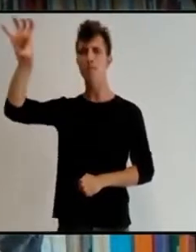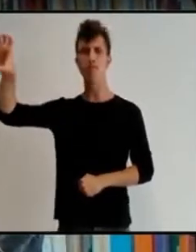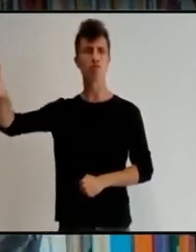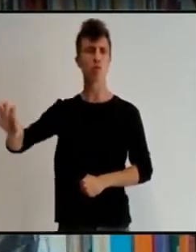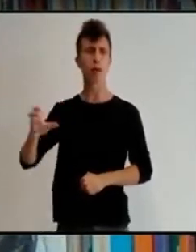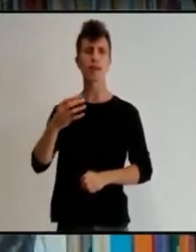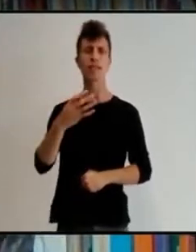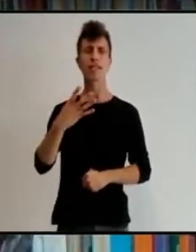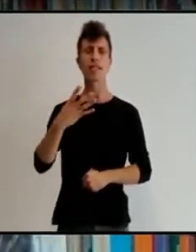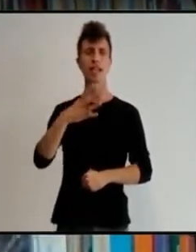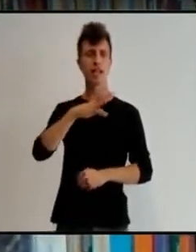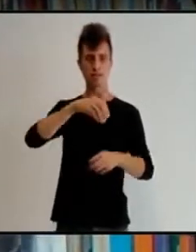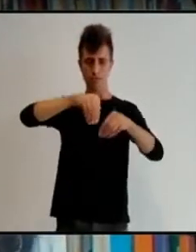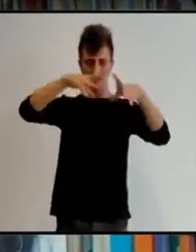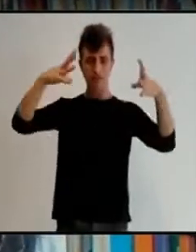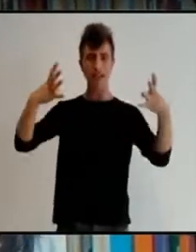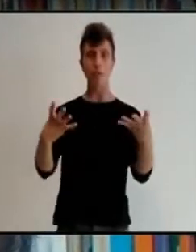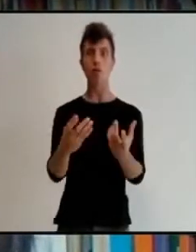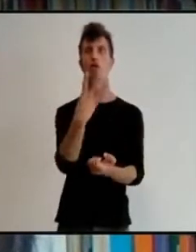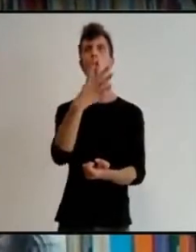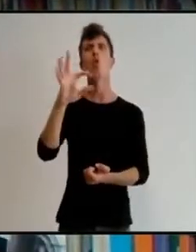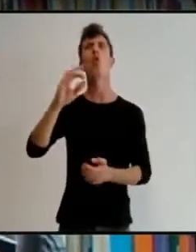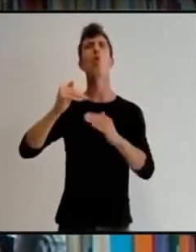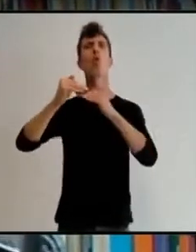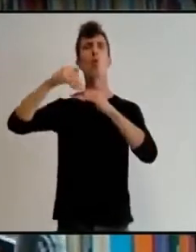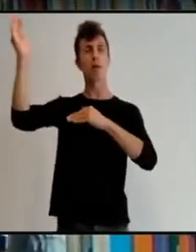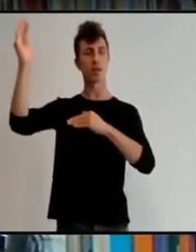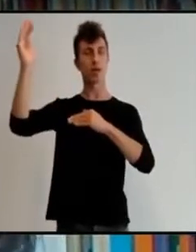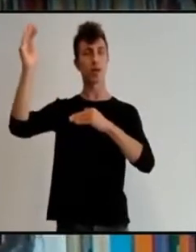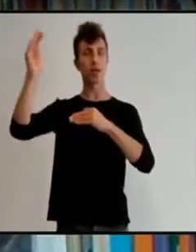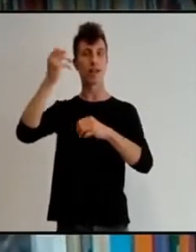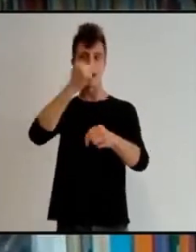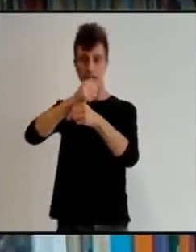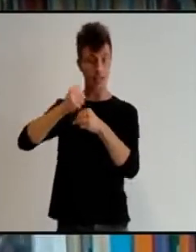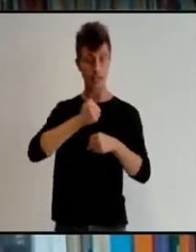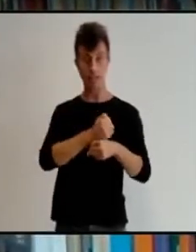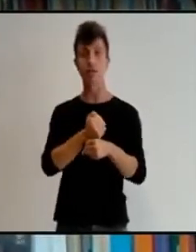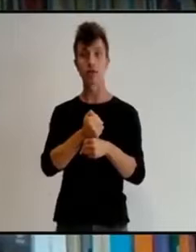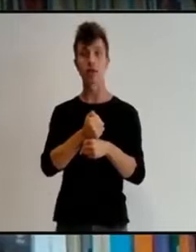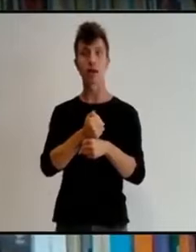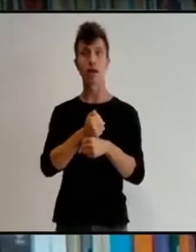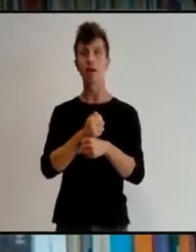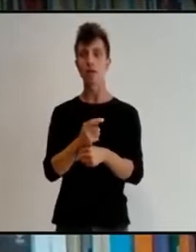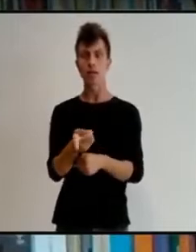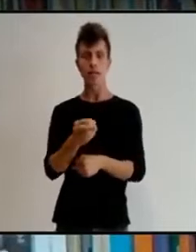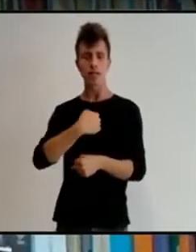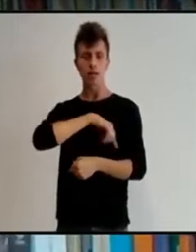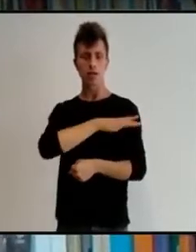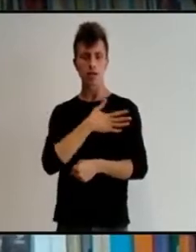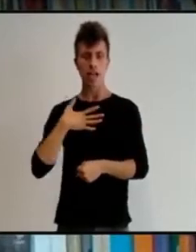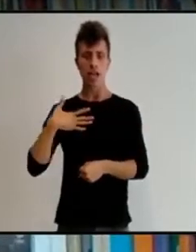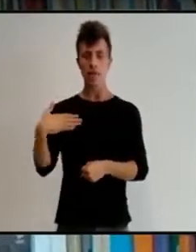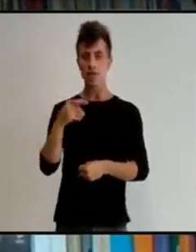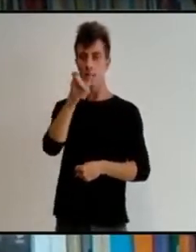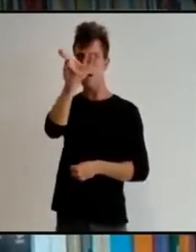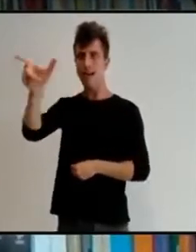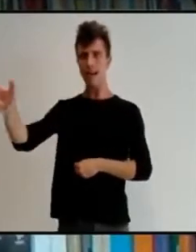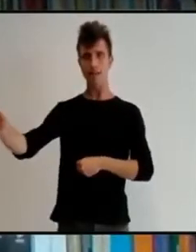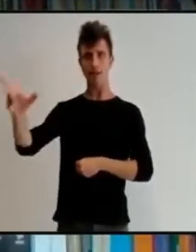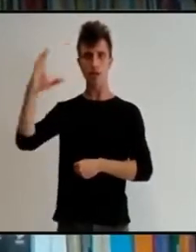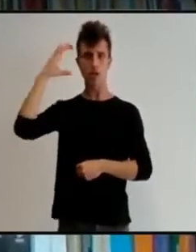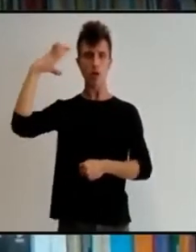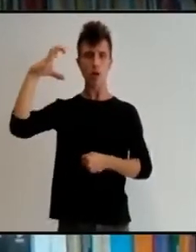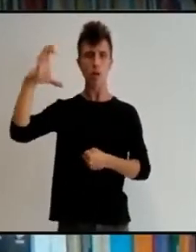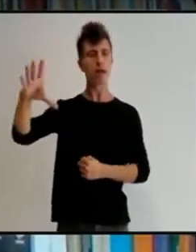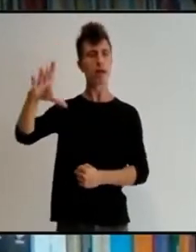personas exiliadas sean escuchadas, sobre todo porque lo que queremos es proponer un horizonte